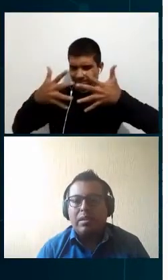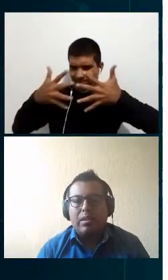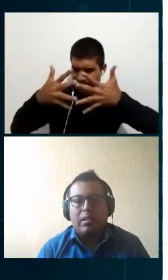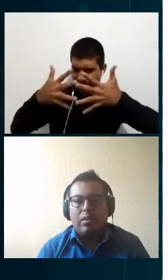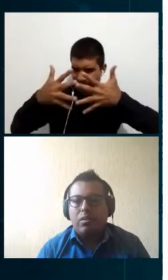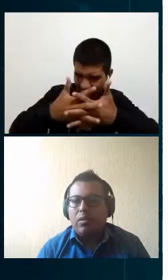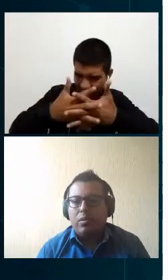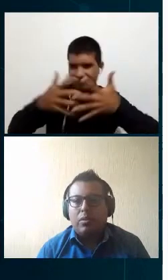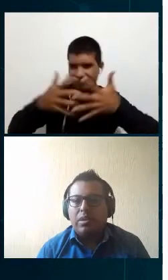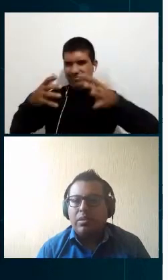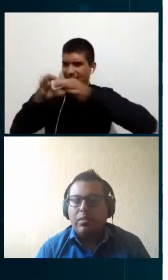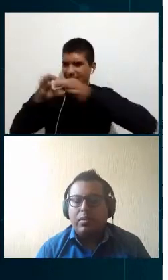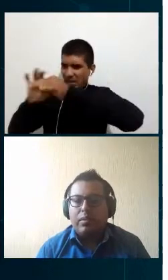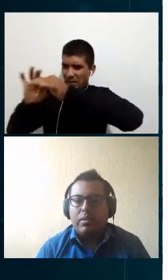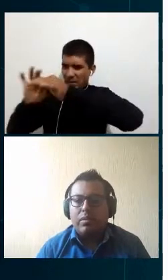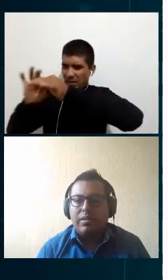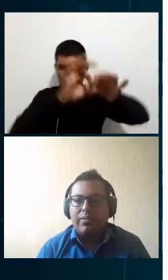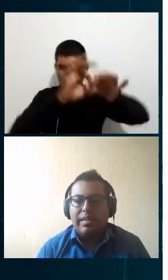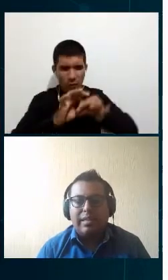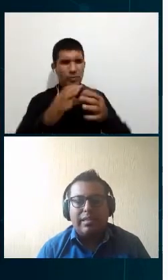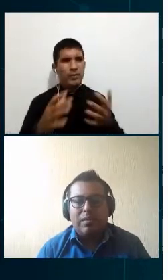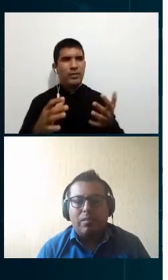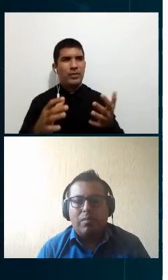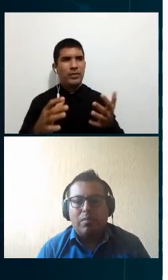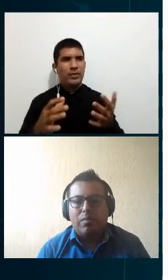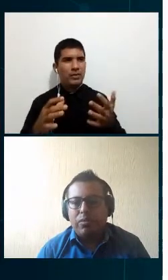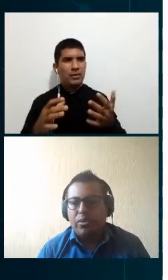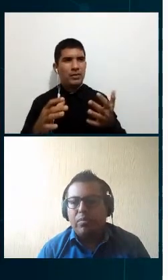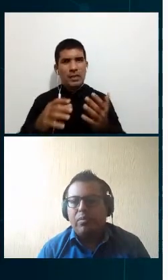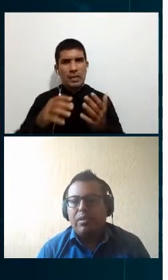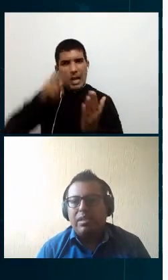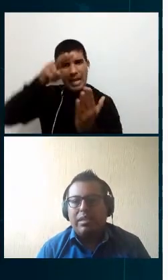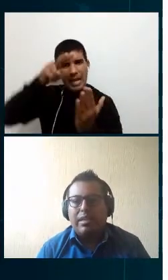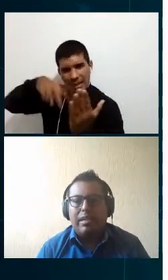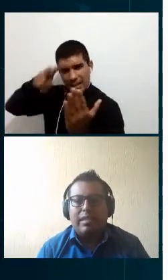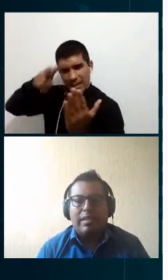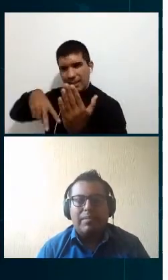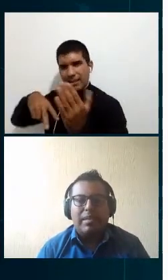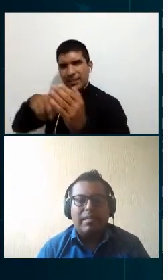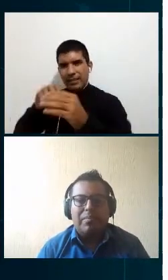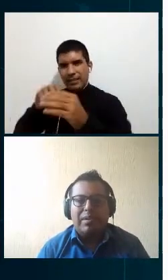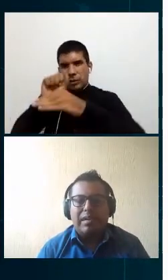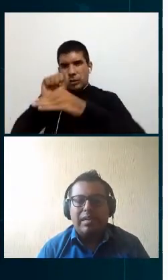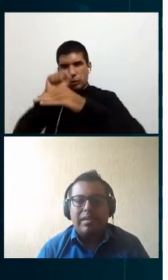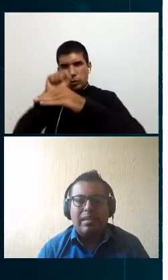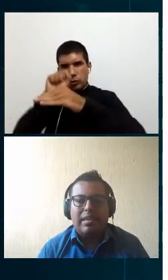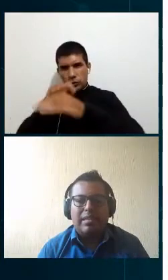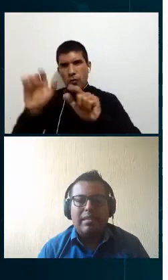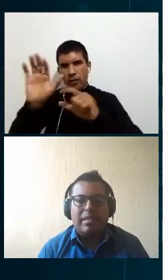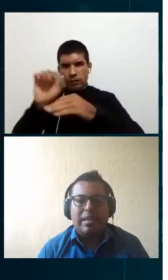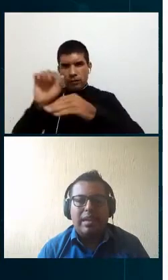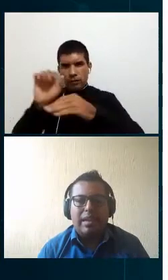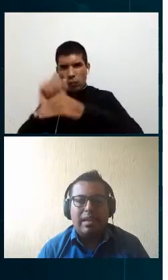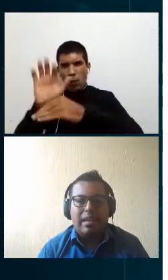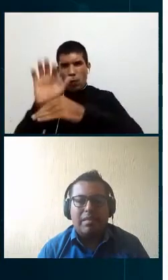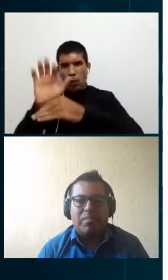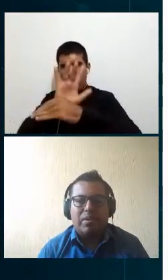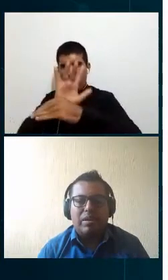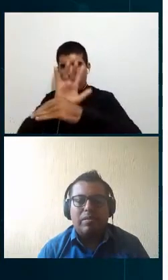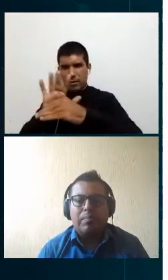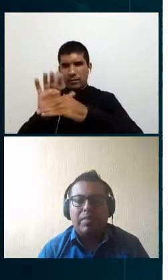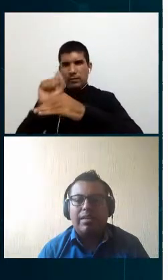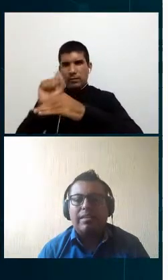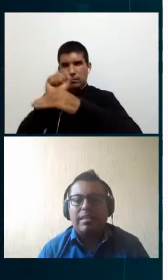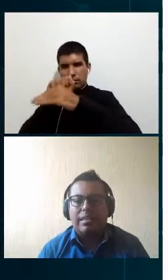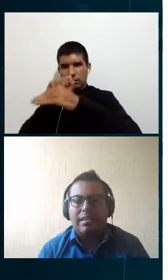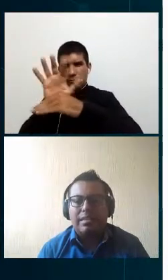los software todos los software son son diferentes muchos buscan el tema de poder integrarse y